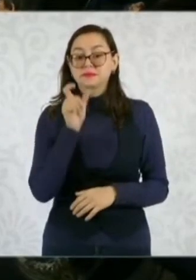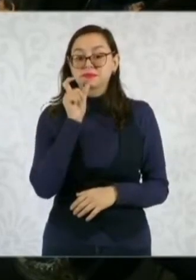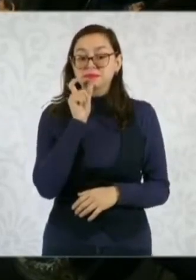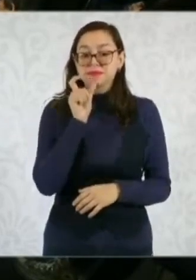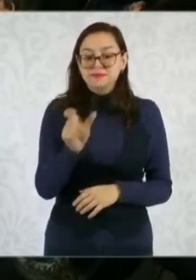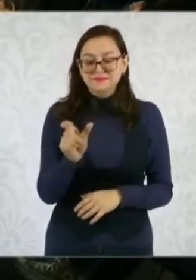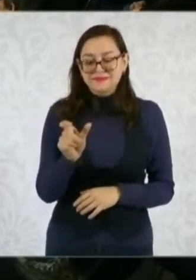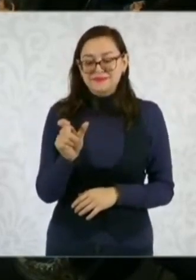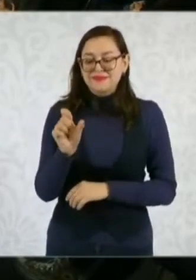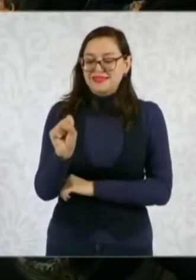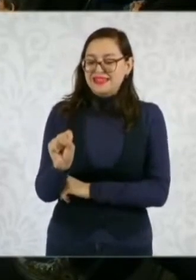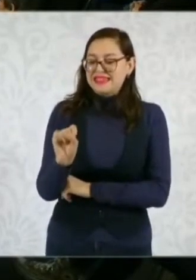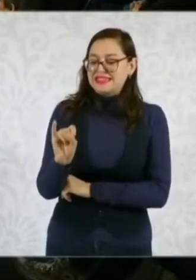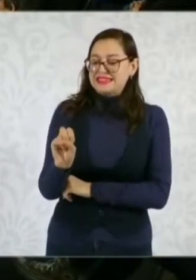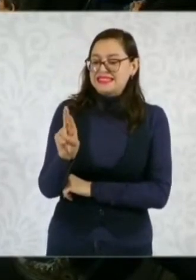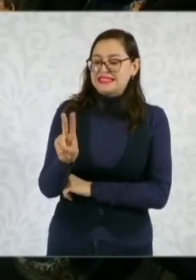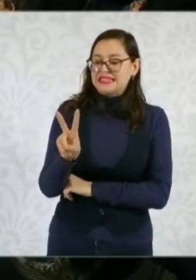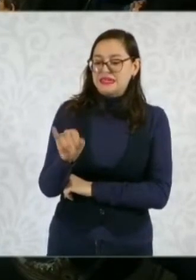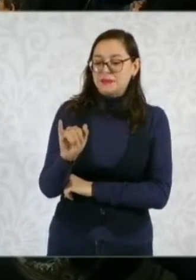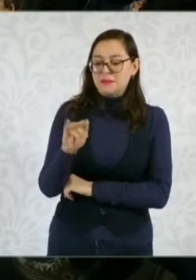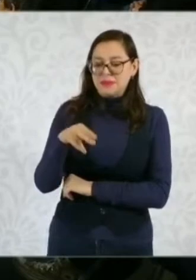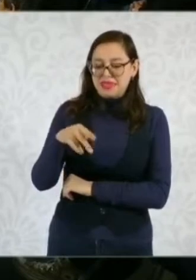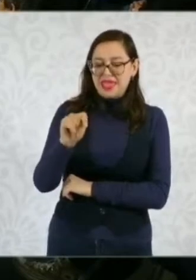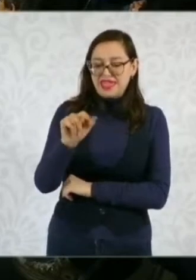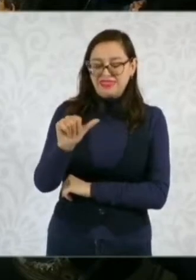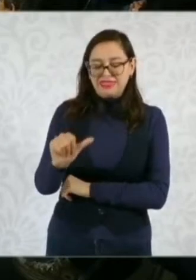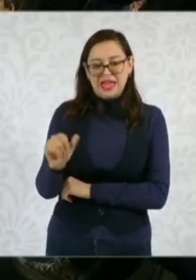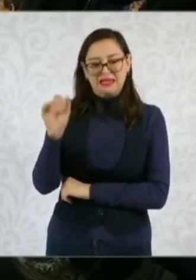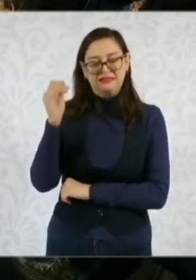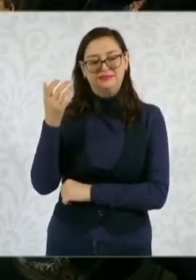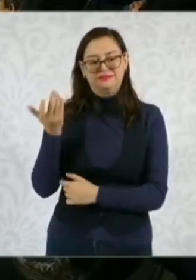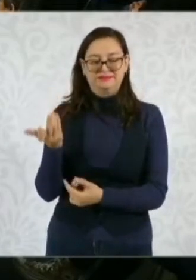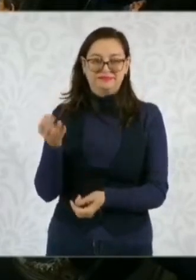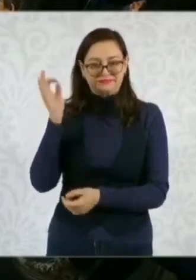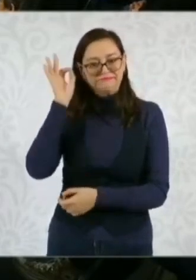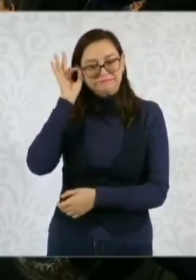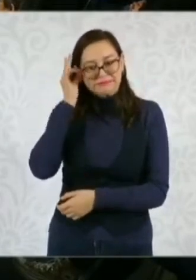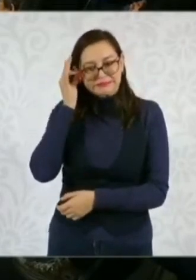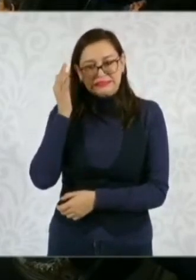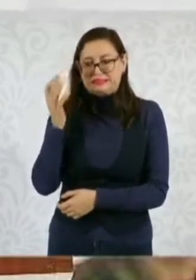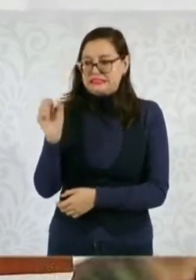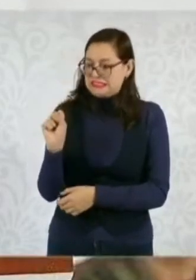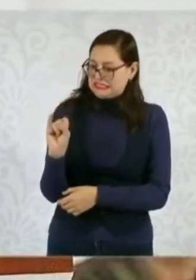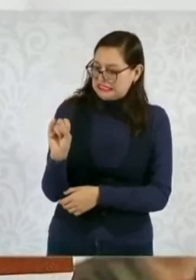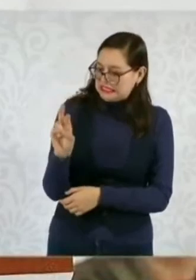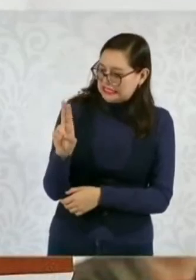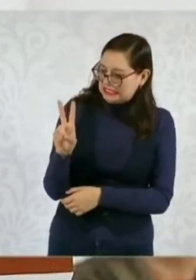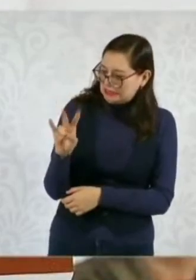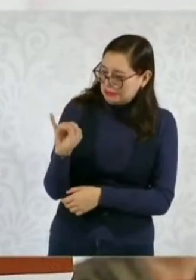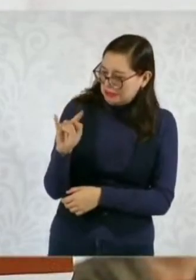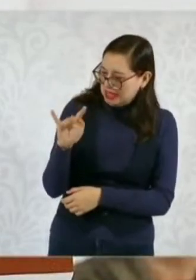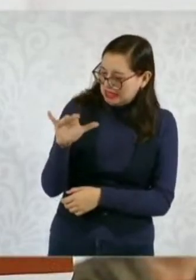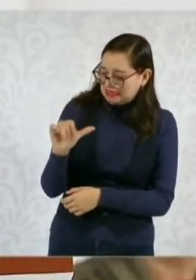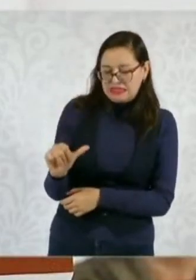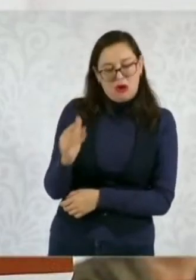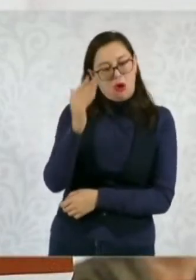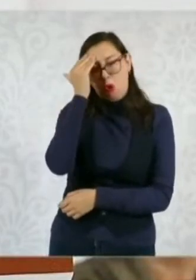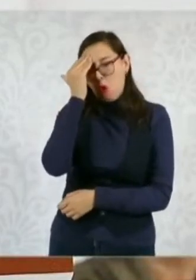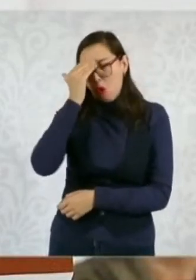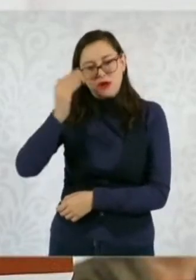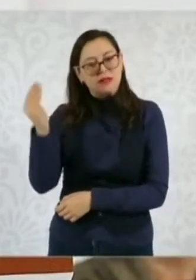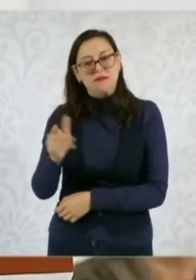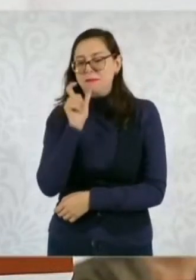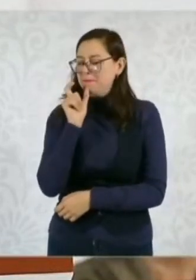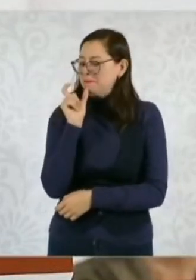de sirvienta, que es terrible, terrible,